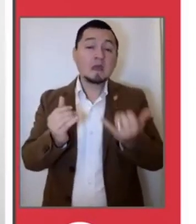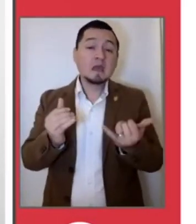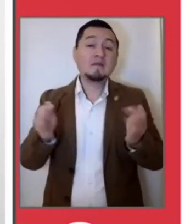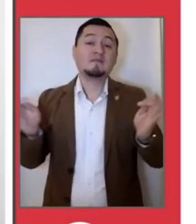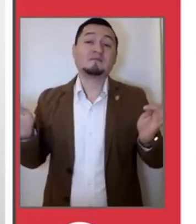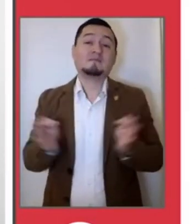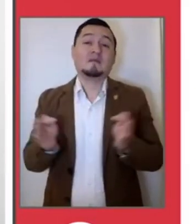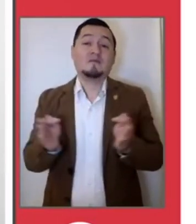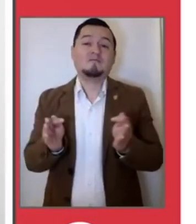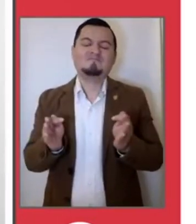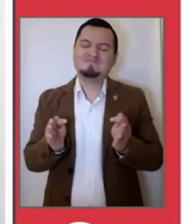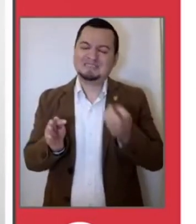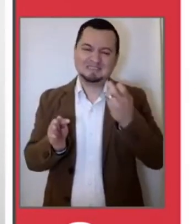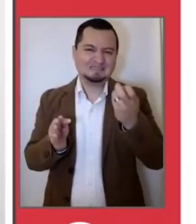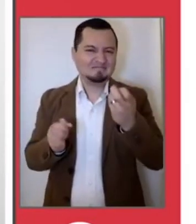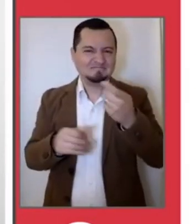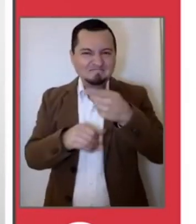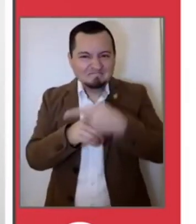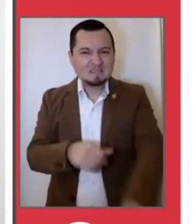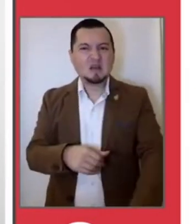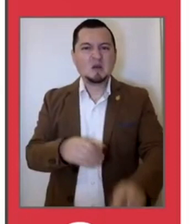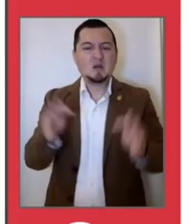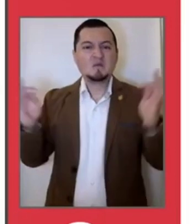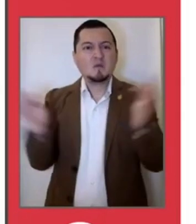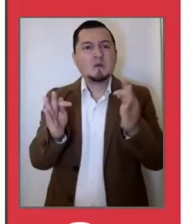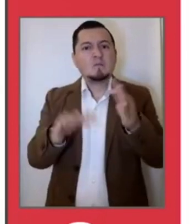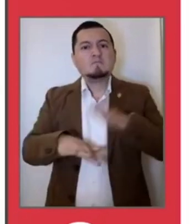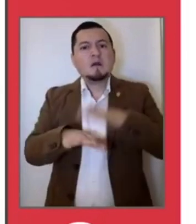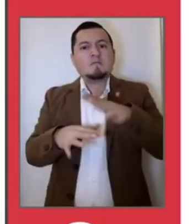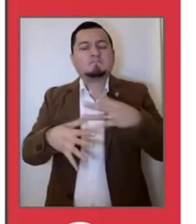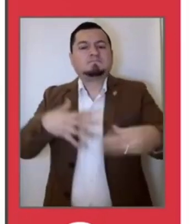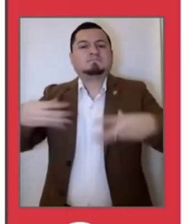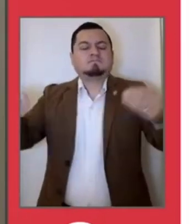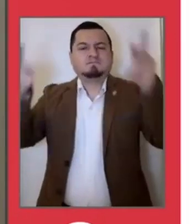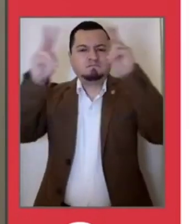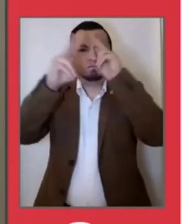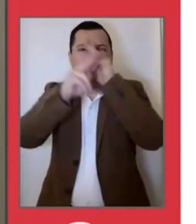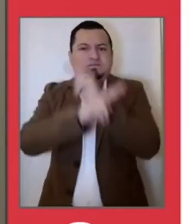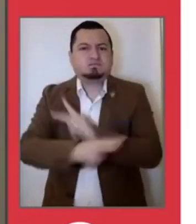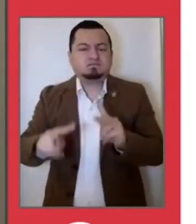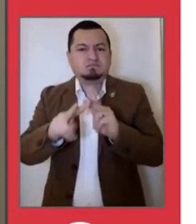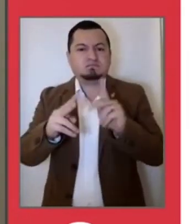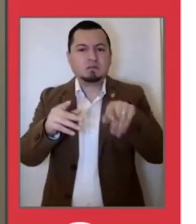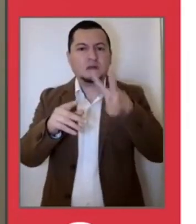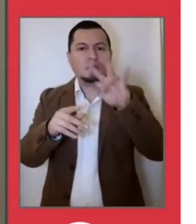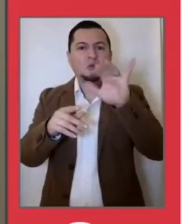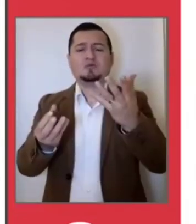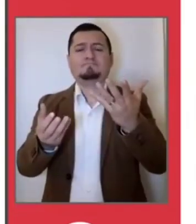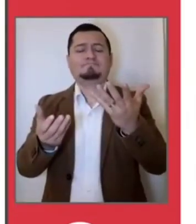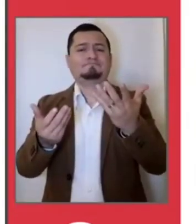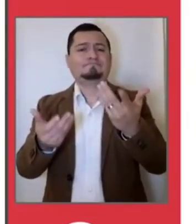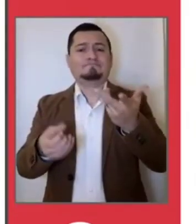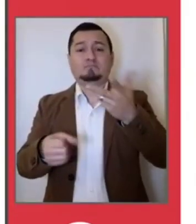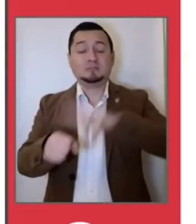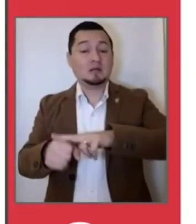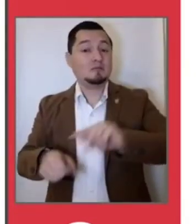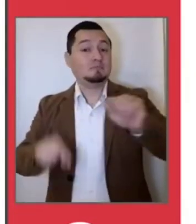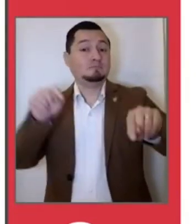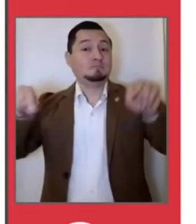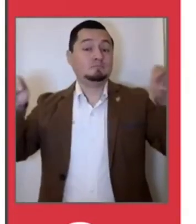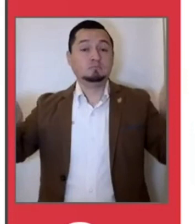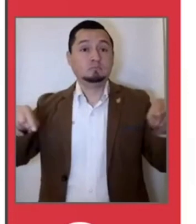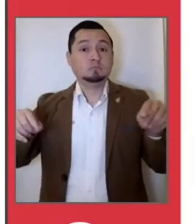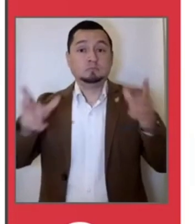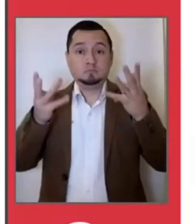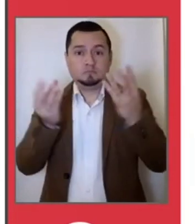El frío ha potencializado la expansión y el crecimiento del número de contagios. Y